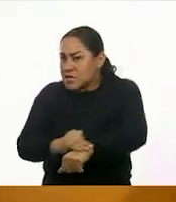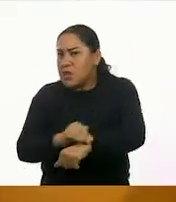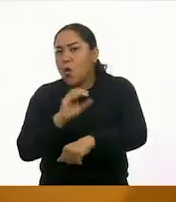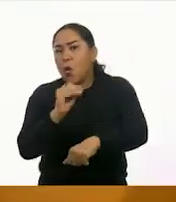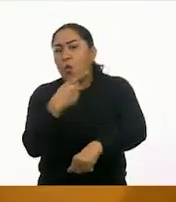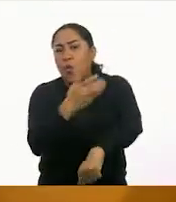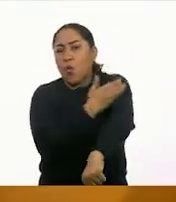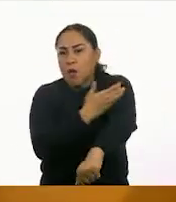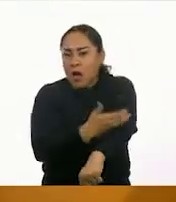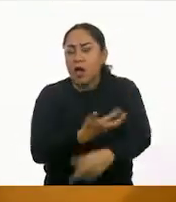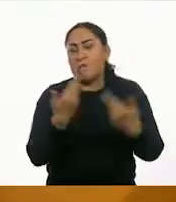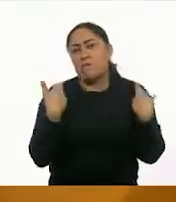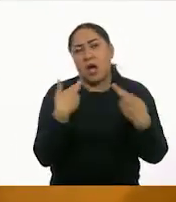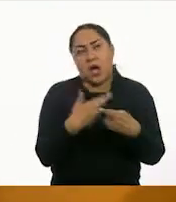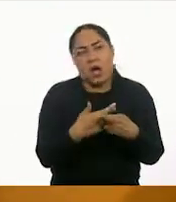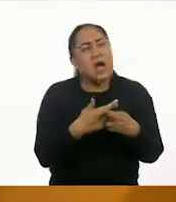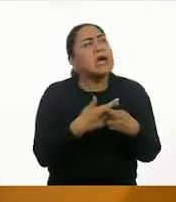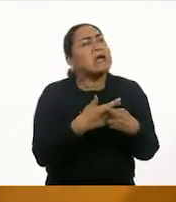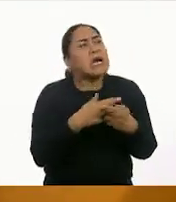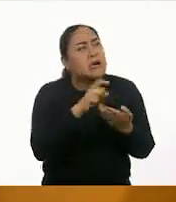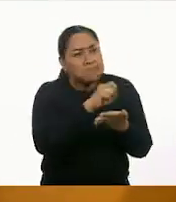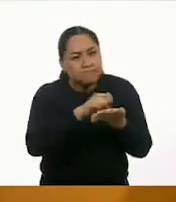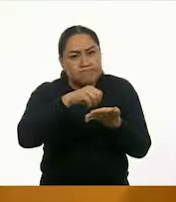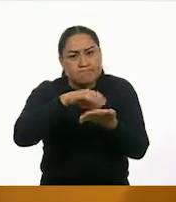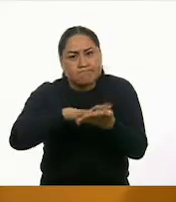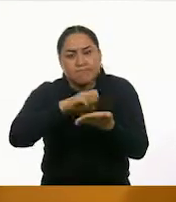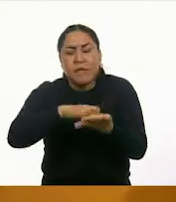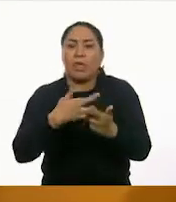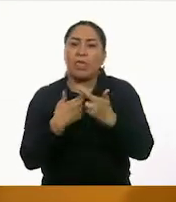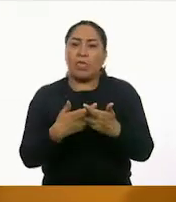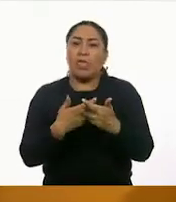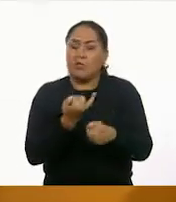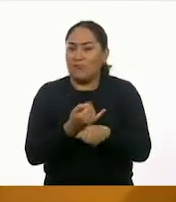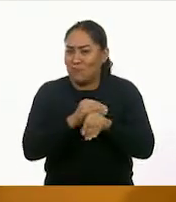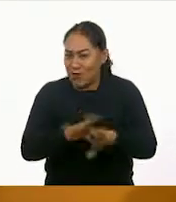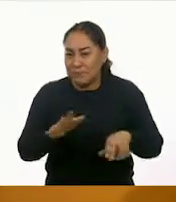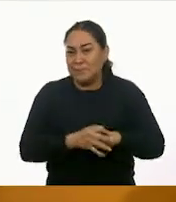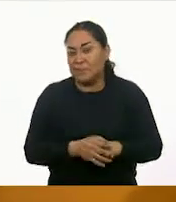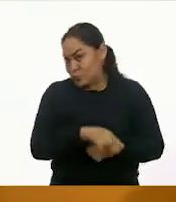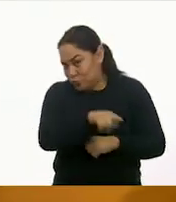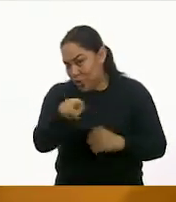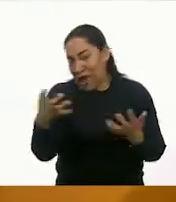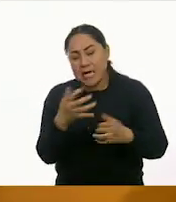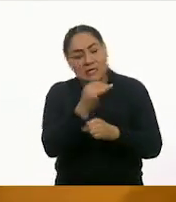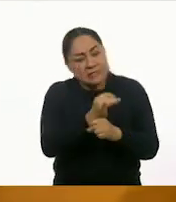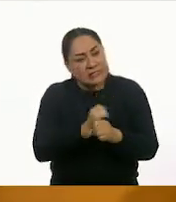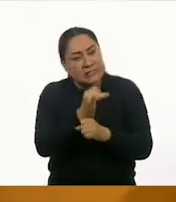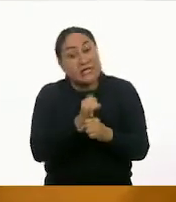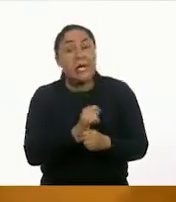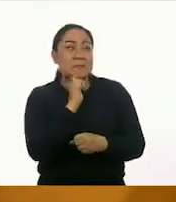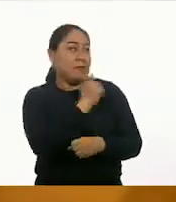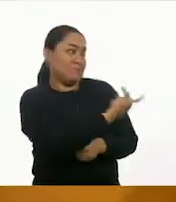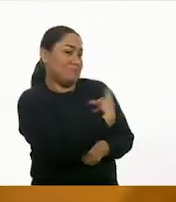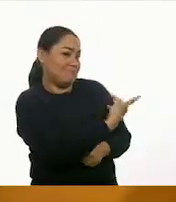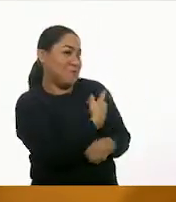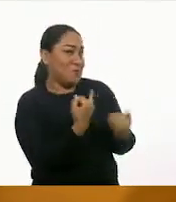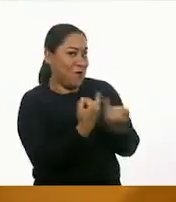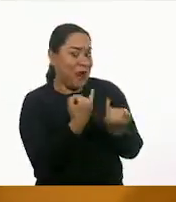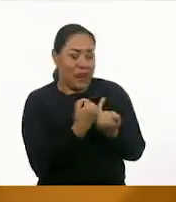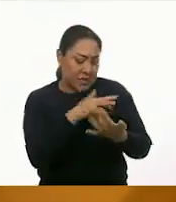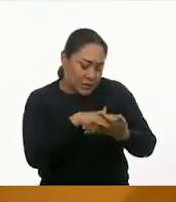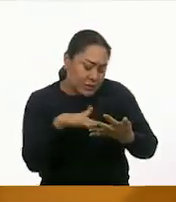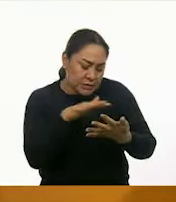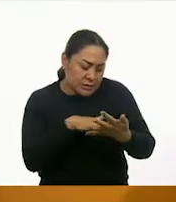maestros y maestras, van a tener más información todavía. Entonces, dedíquense a investigar. Igual nosotros nos vamos a dedicar a leer